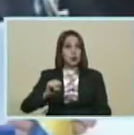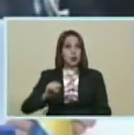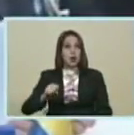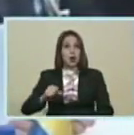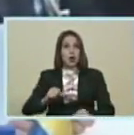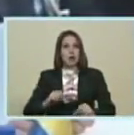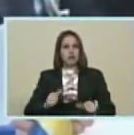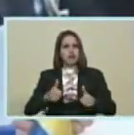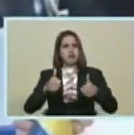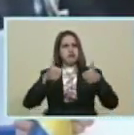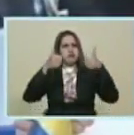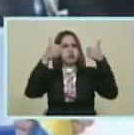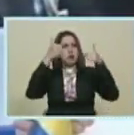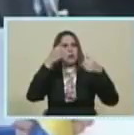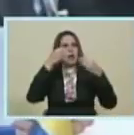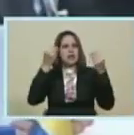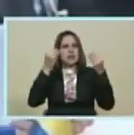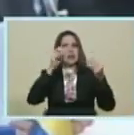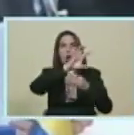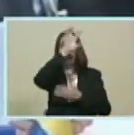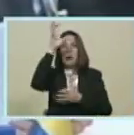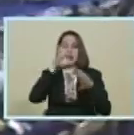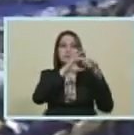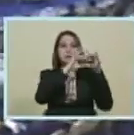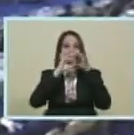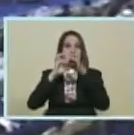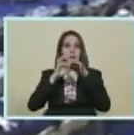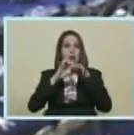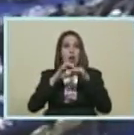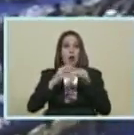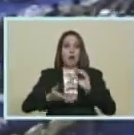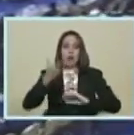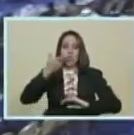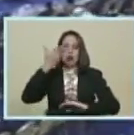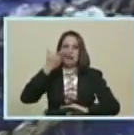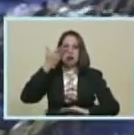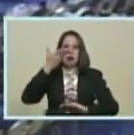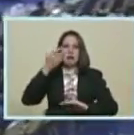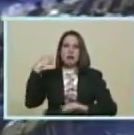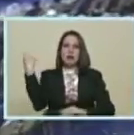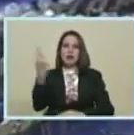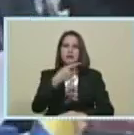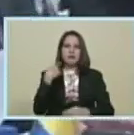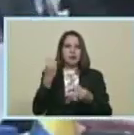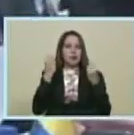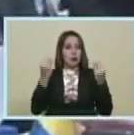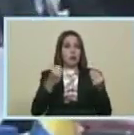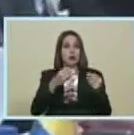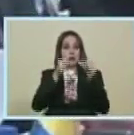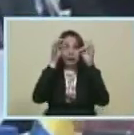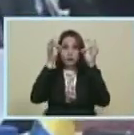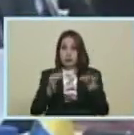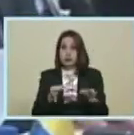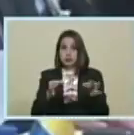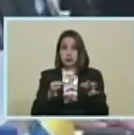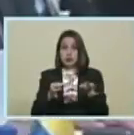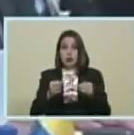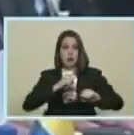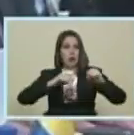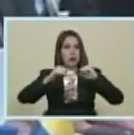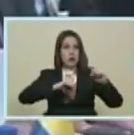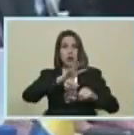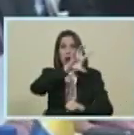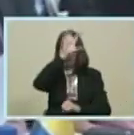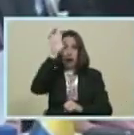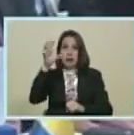aumento De la cooperación Entre los Estados miembros En este importante Campo Quiero ratificar Que el movimiento De países No